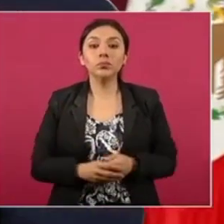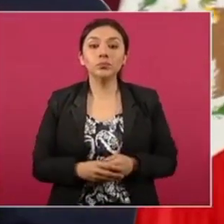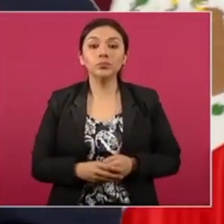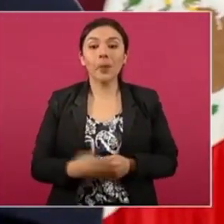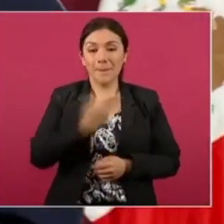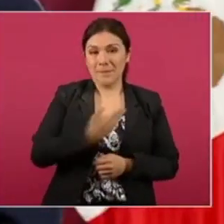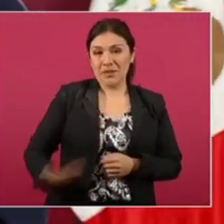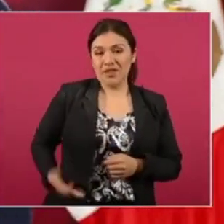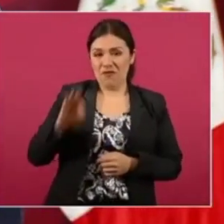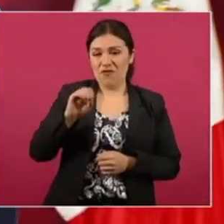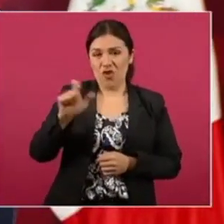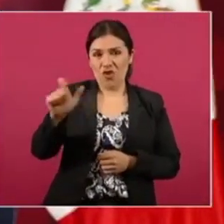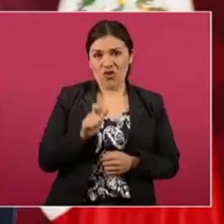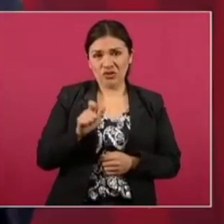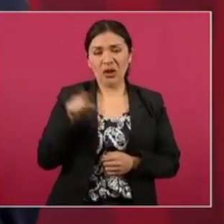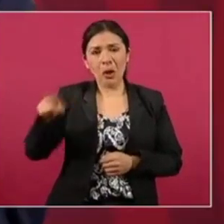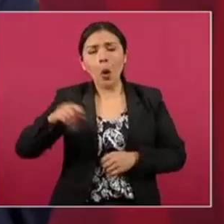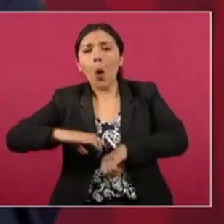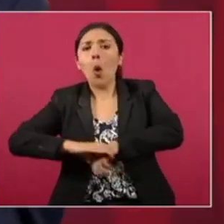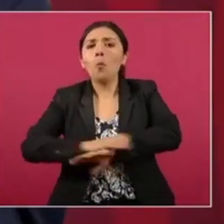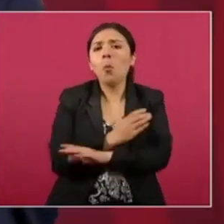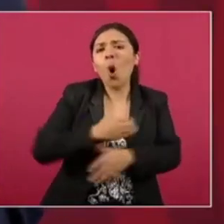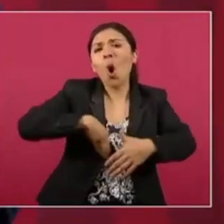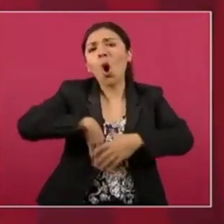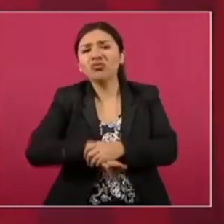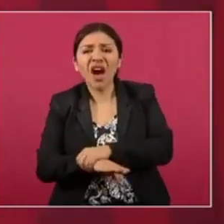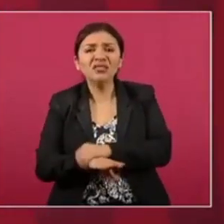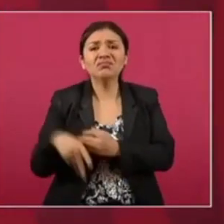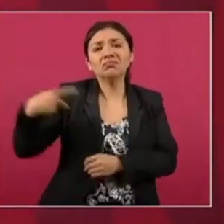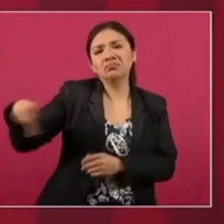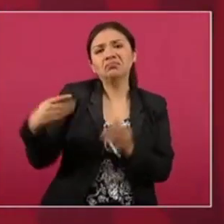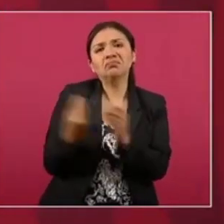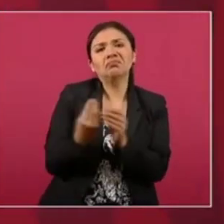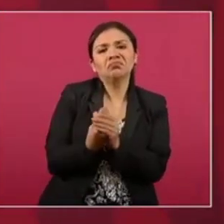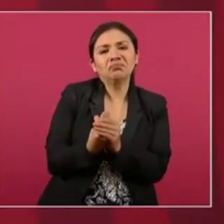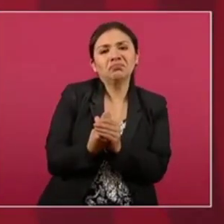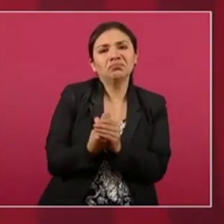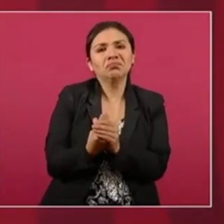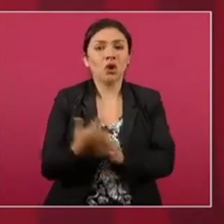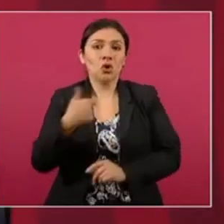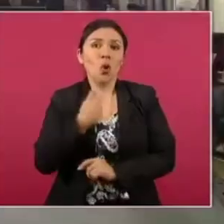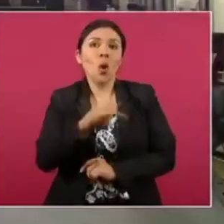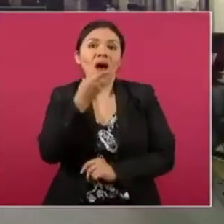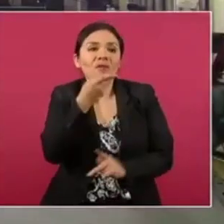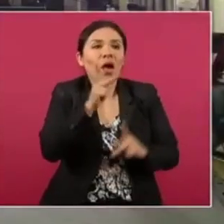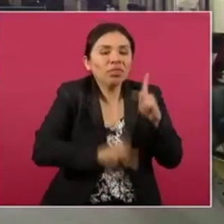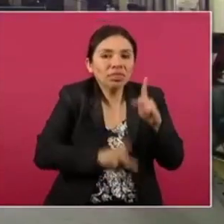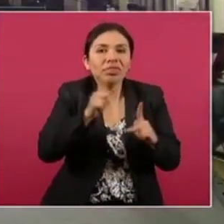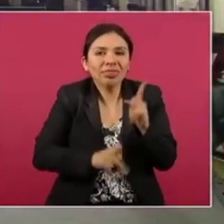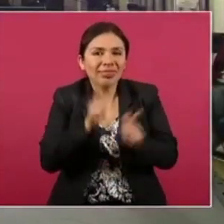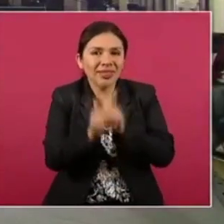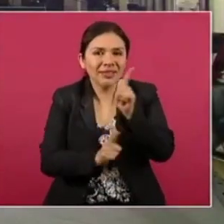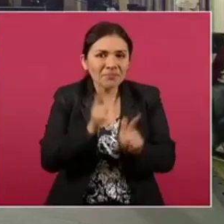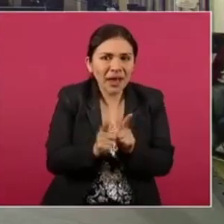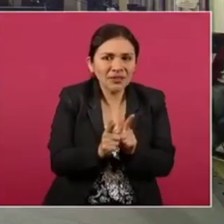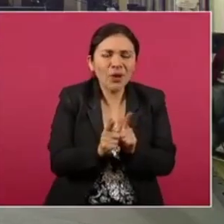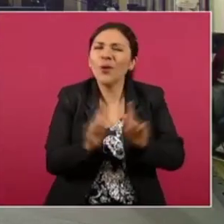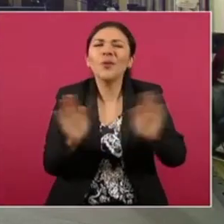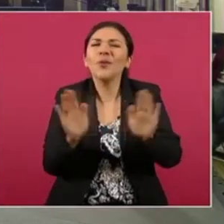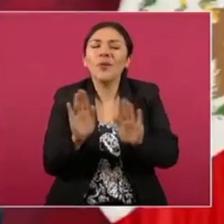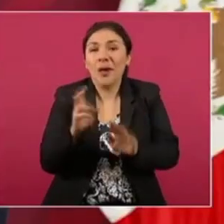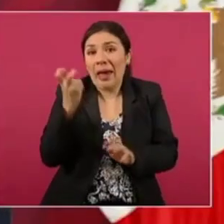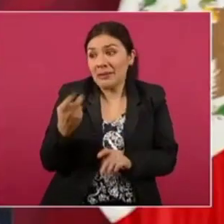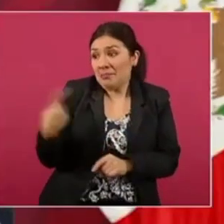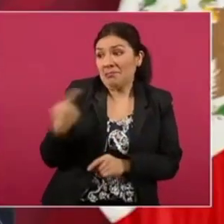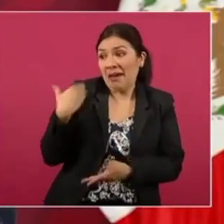Fox use gotas o yo no hable de corrido. No, son otros